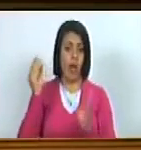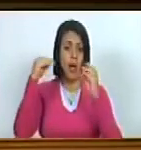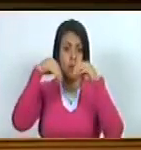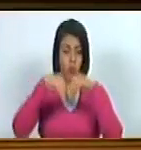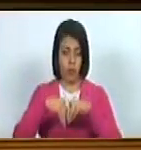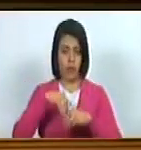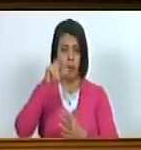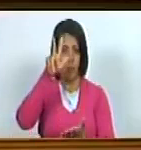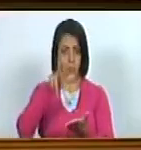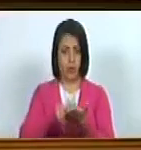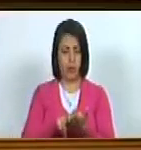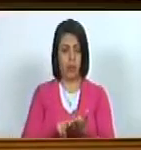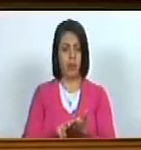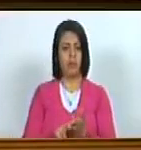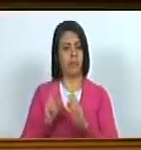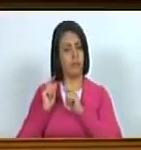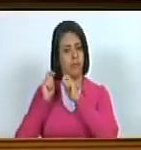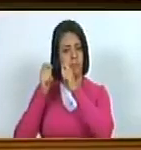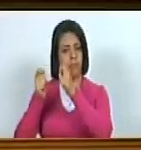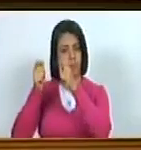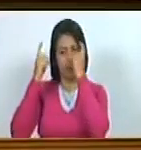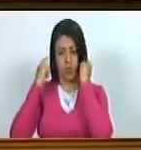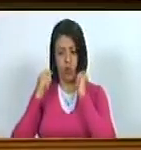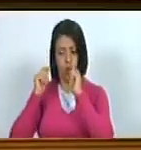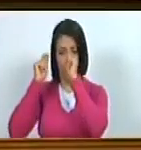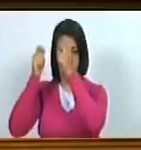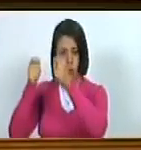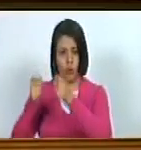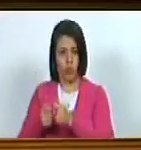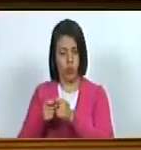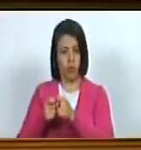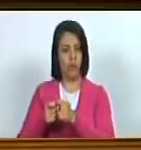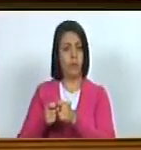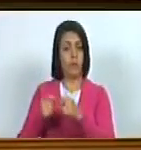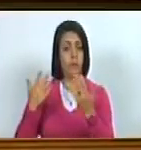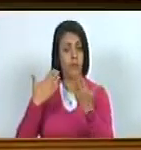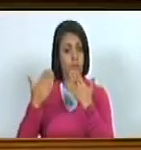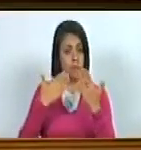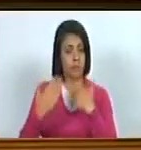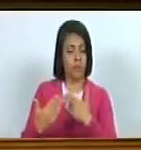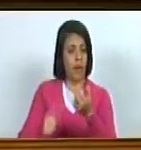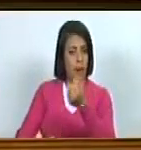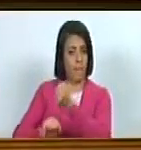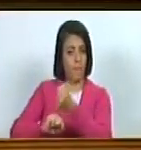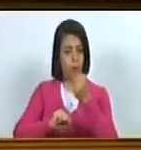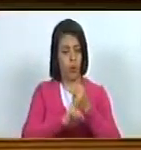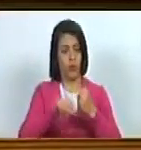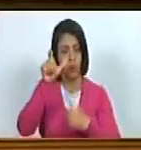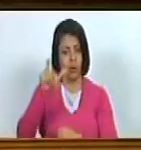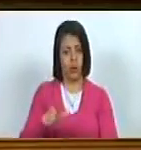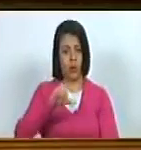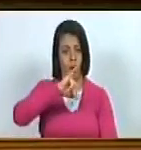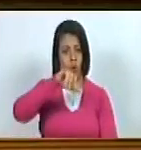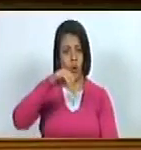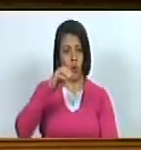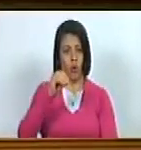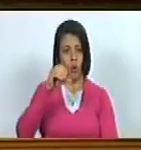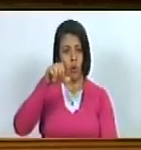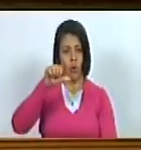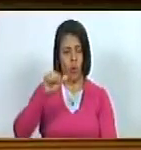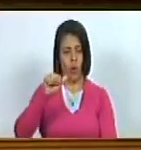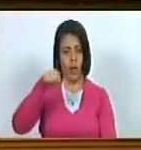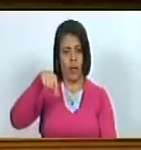acuerdo con aprobar el conferimiento de la condecoración por la interacción en favor del ciudadano Joaquín Pérez